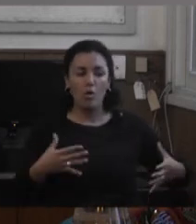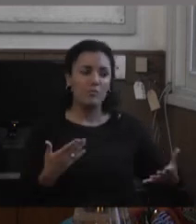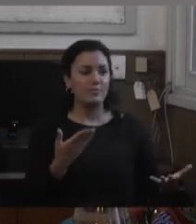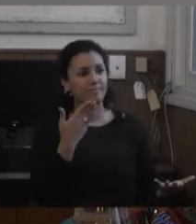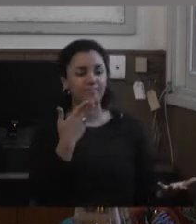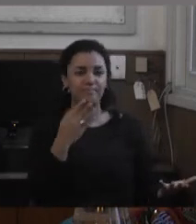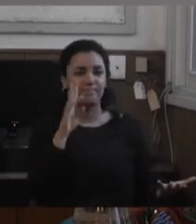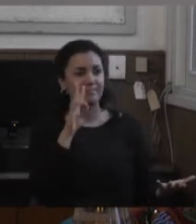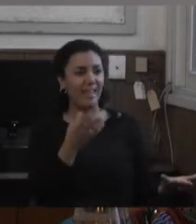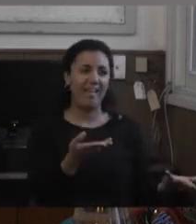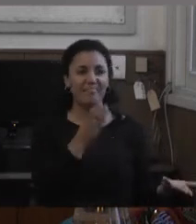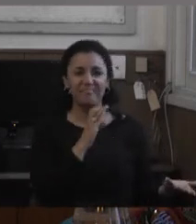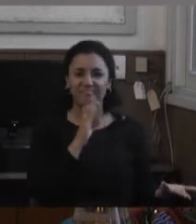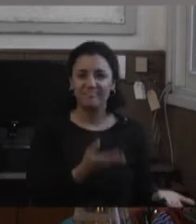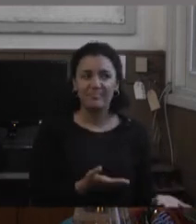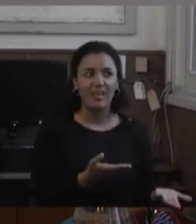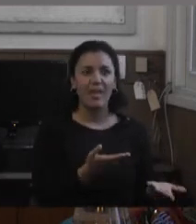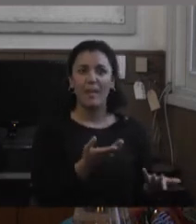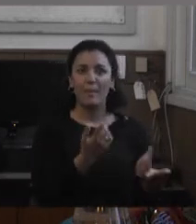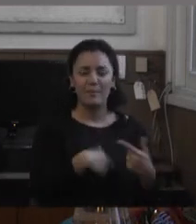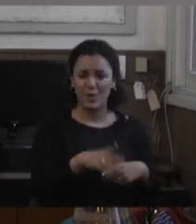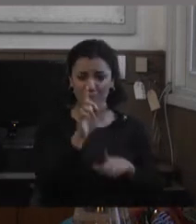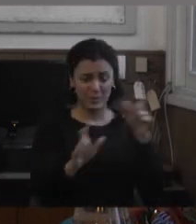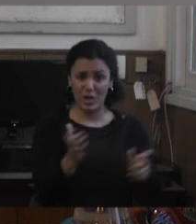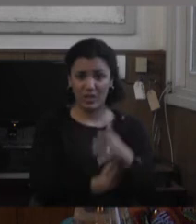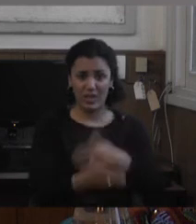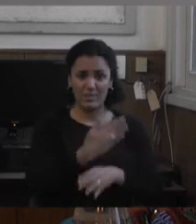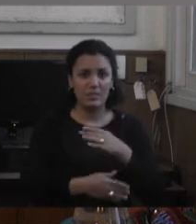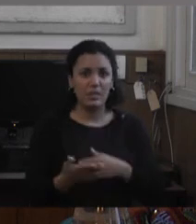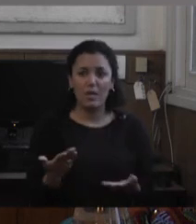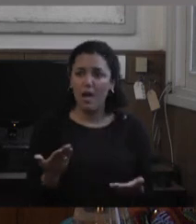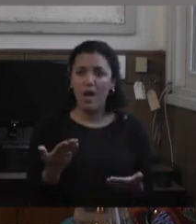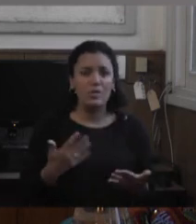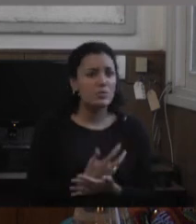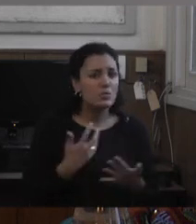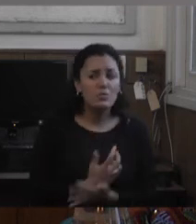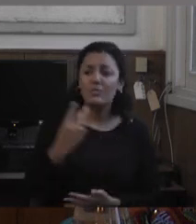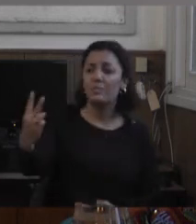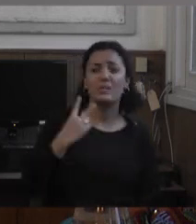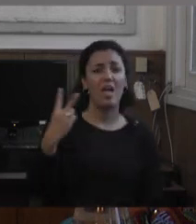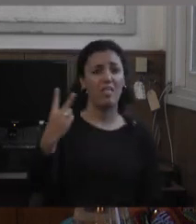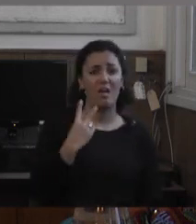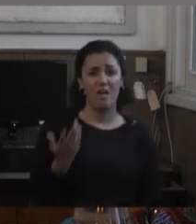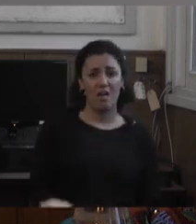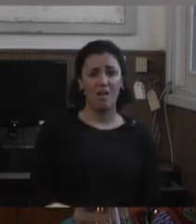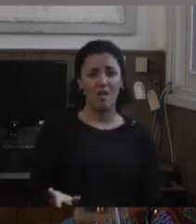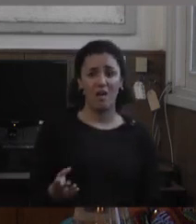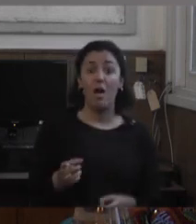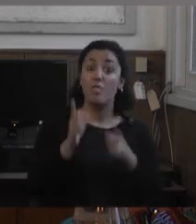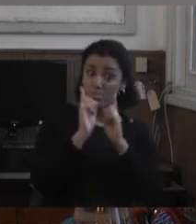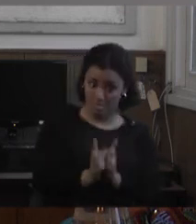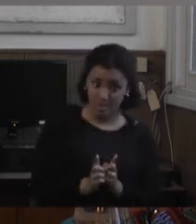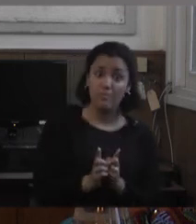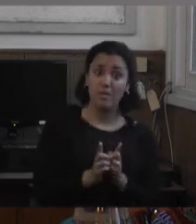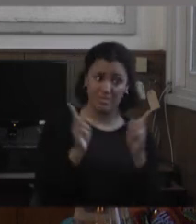pero la persona con discapacidad tiene que padecer miradas no solo dificultades de